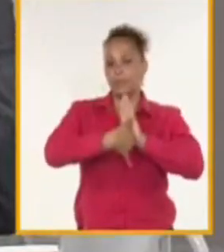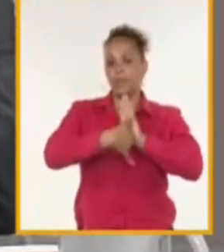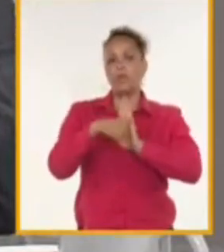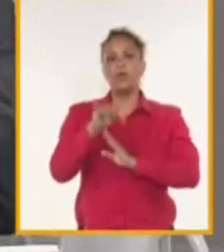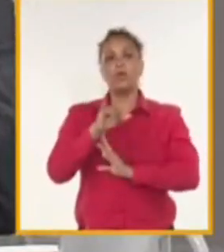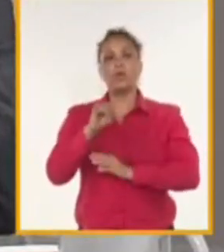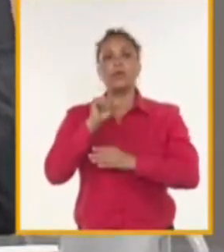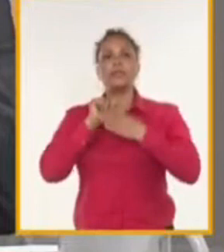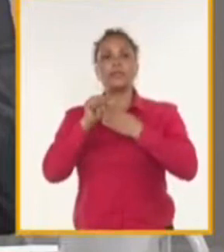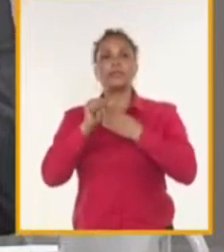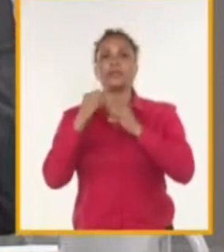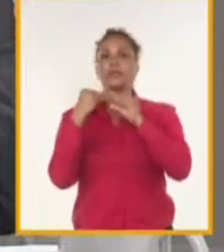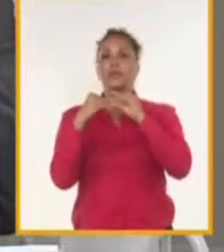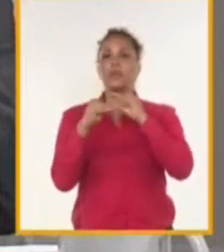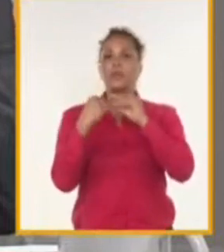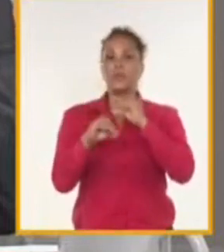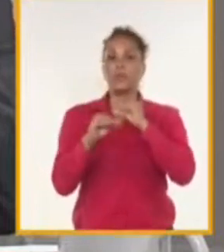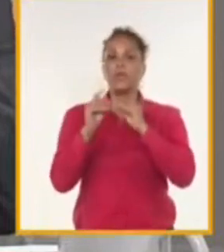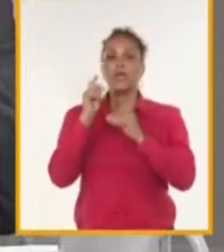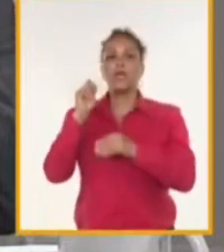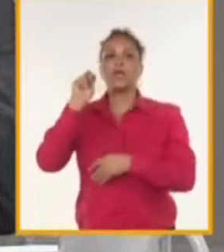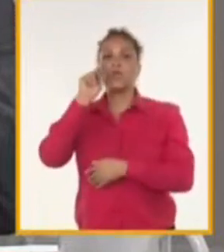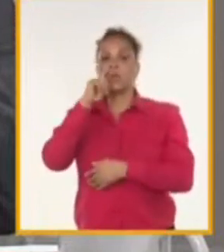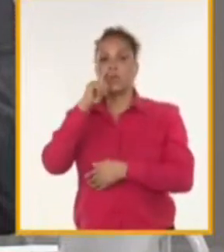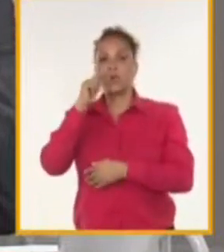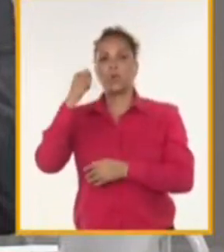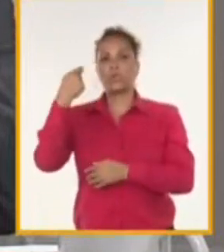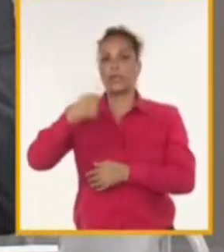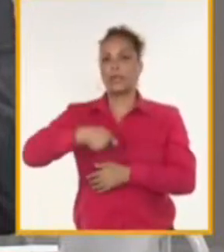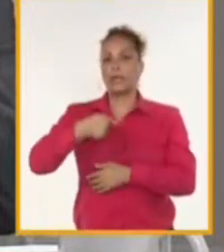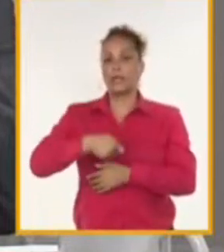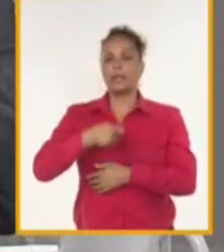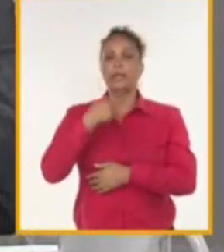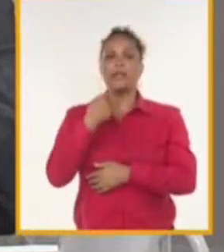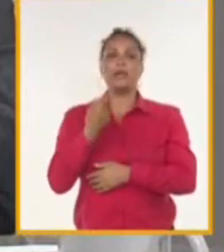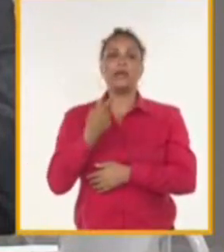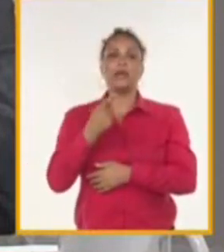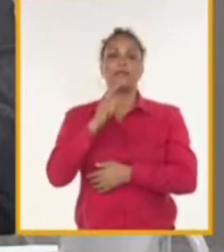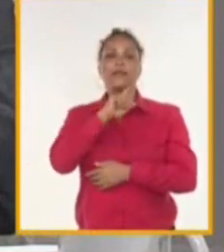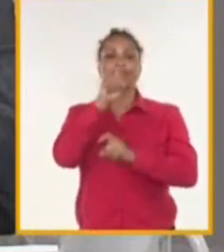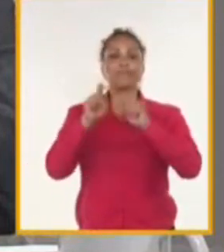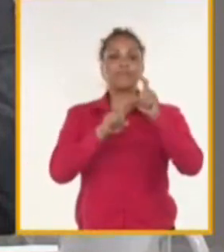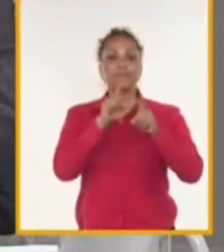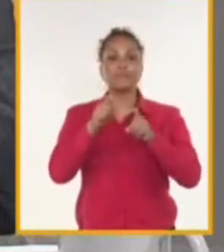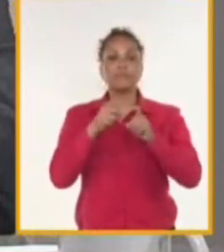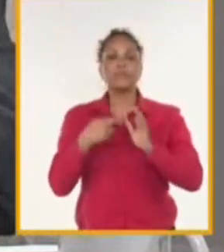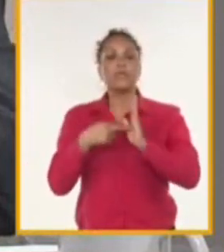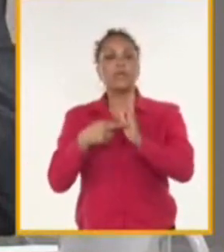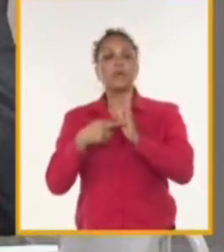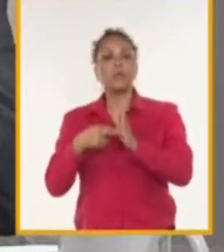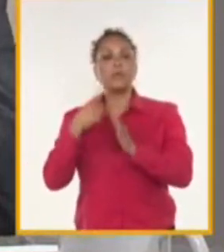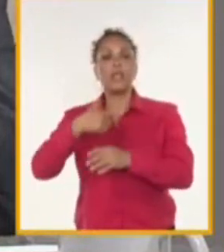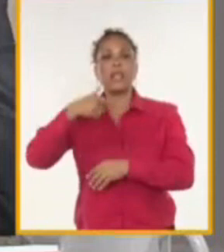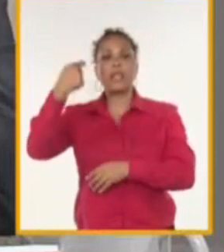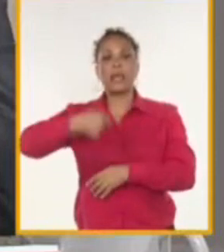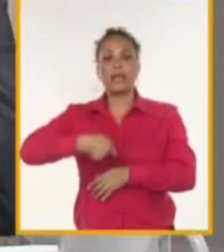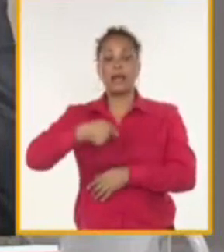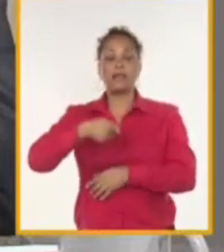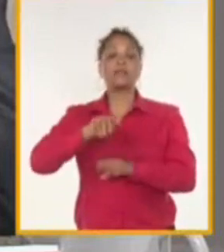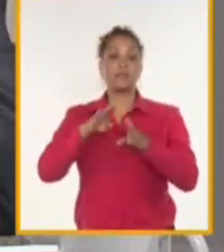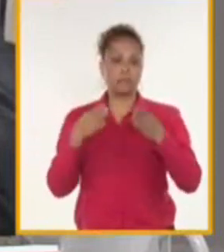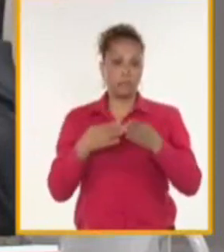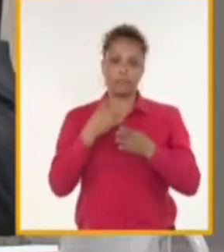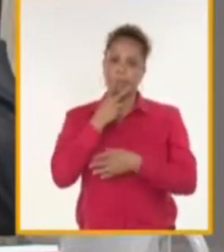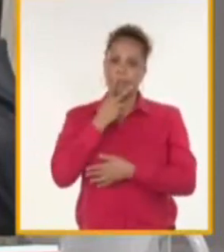servicios de correo, de notariales, de consultoría y asesoría legal. Pero creo que esto, lo más